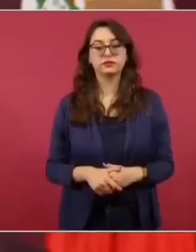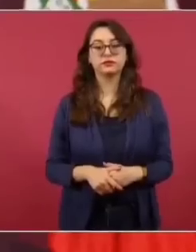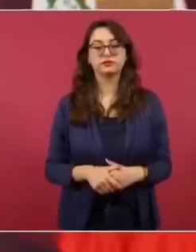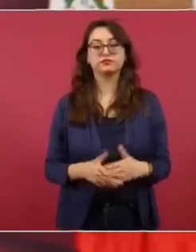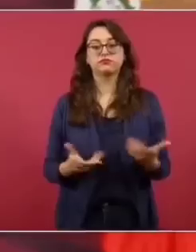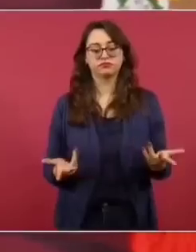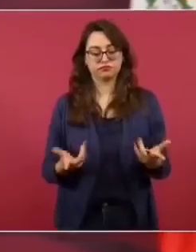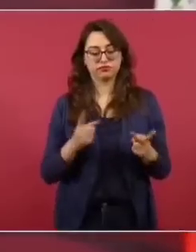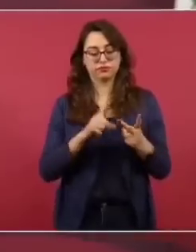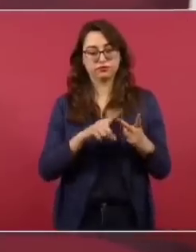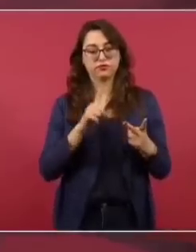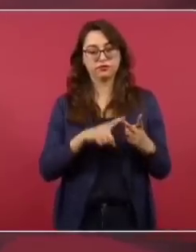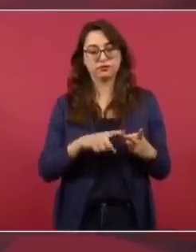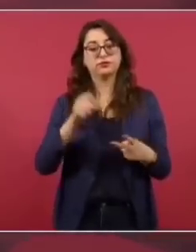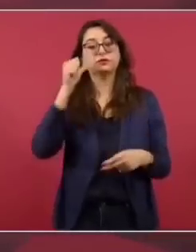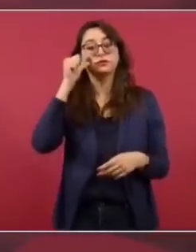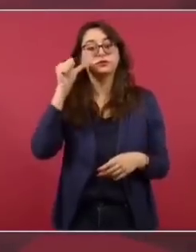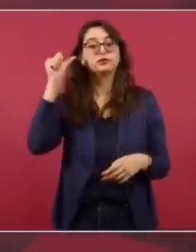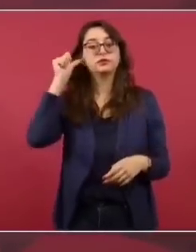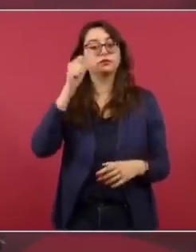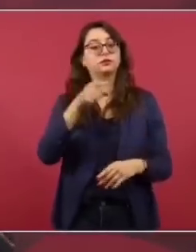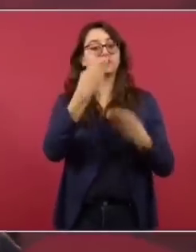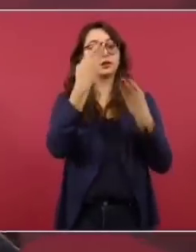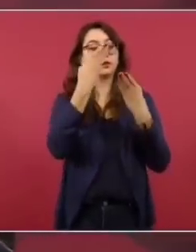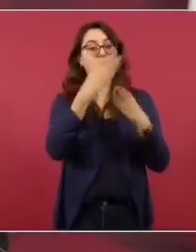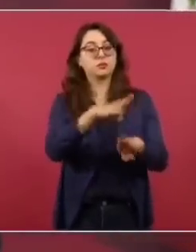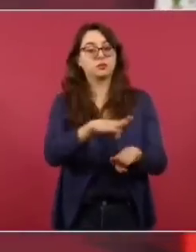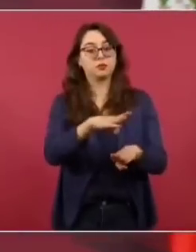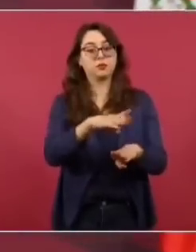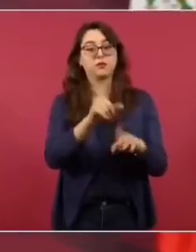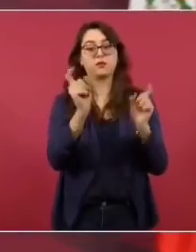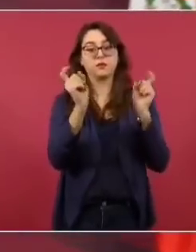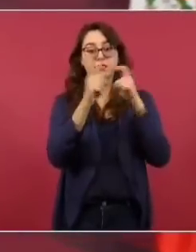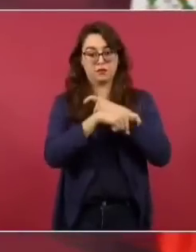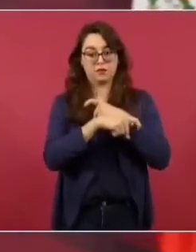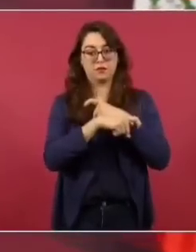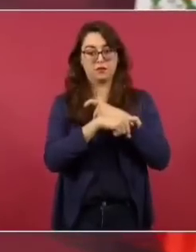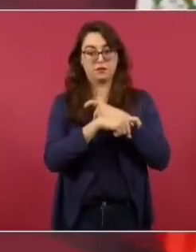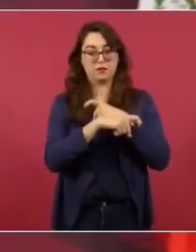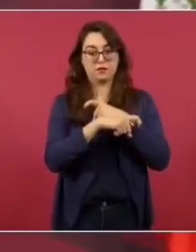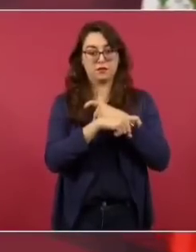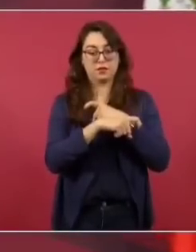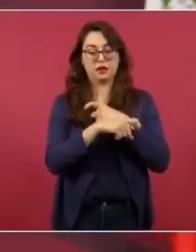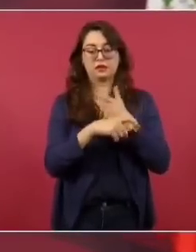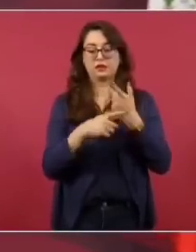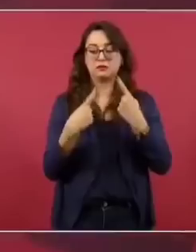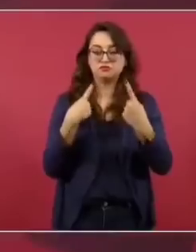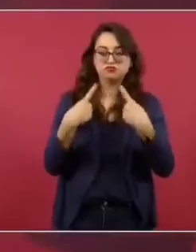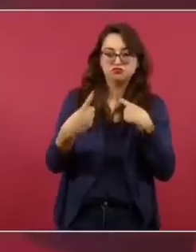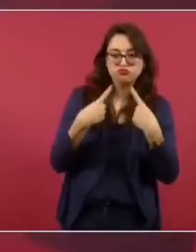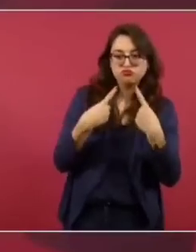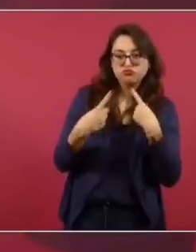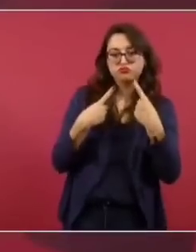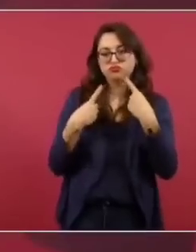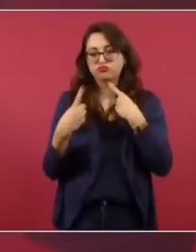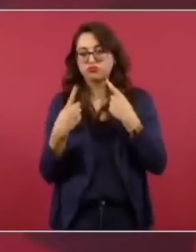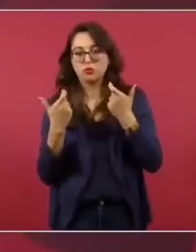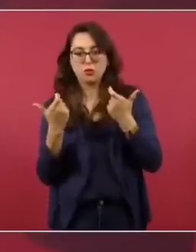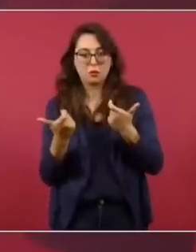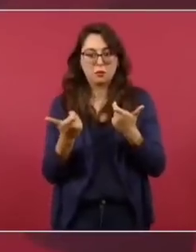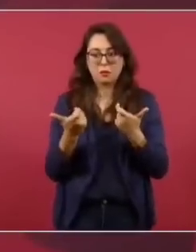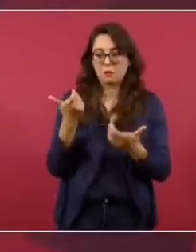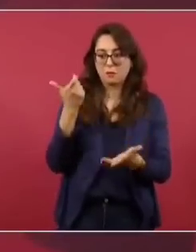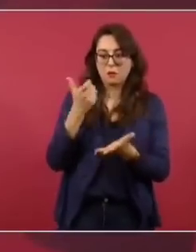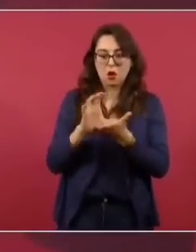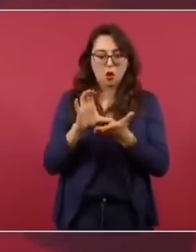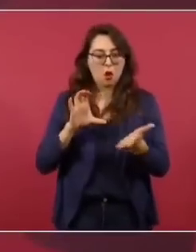de Citi que se suspendieron las negociaciones con